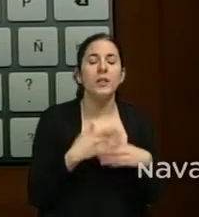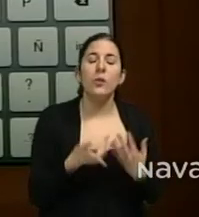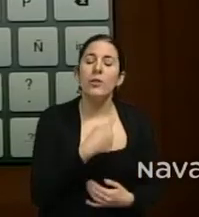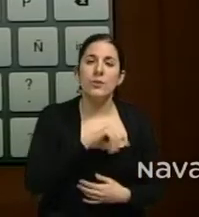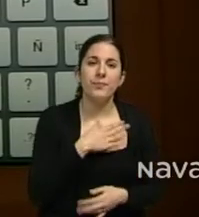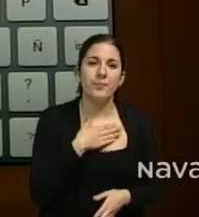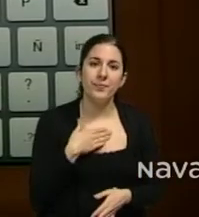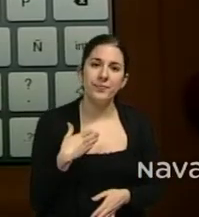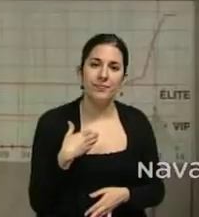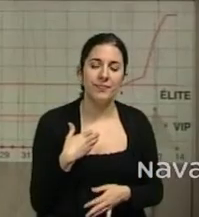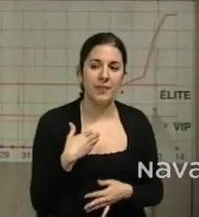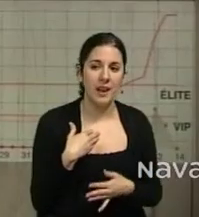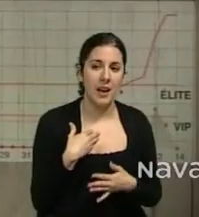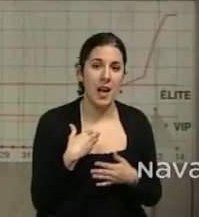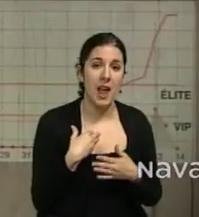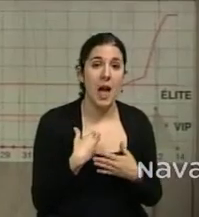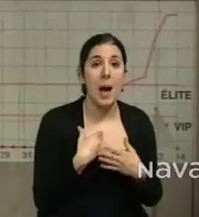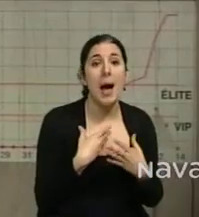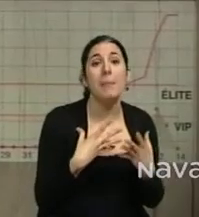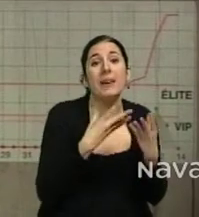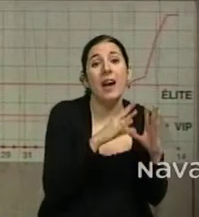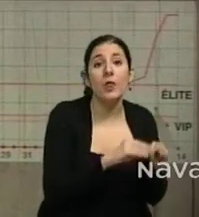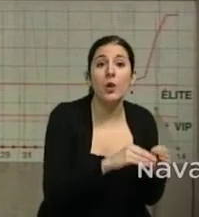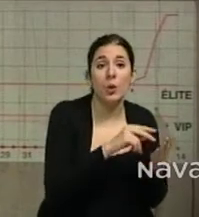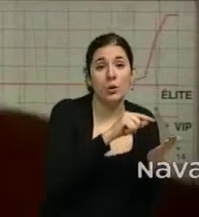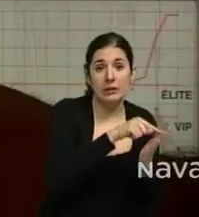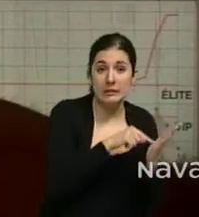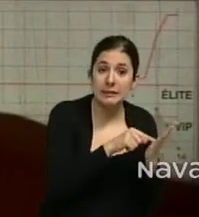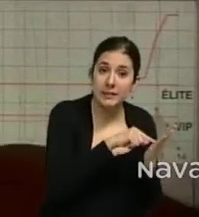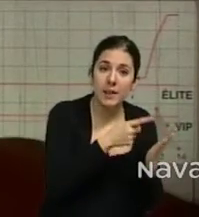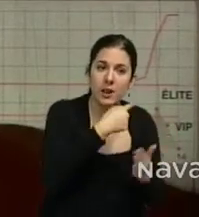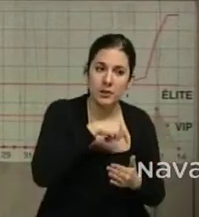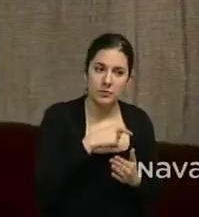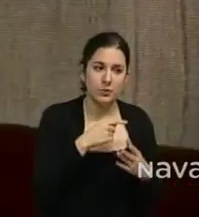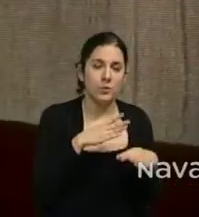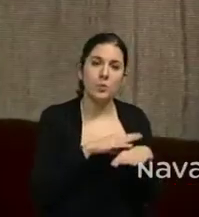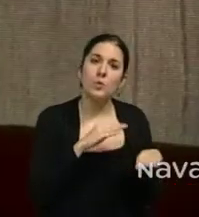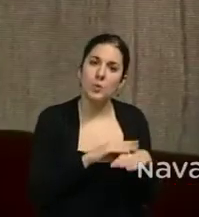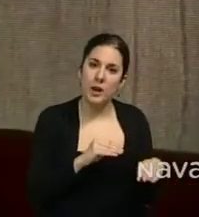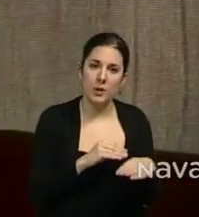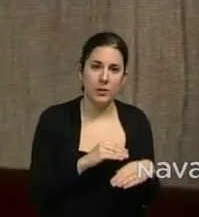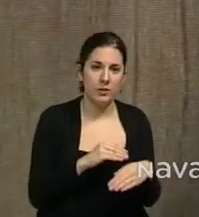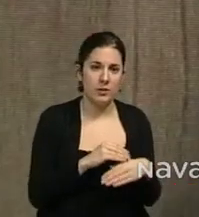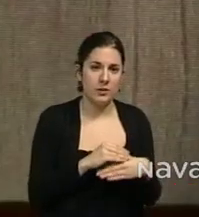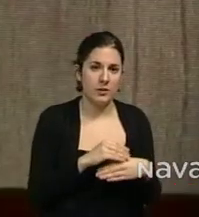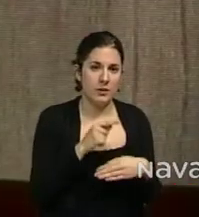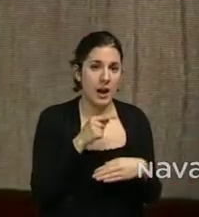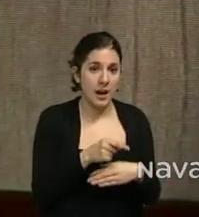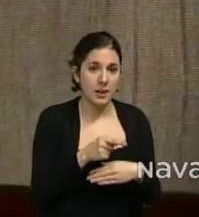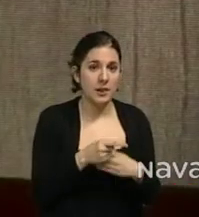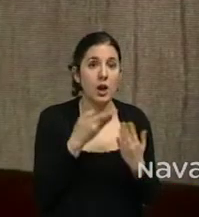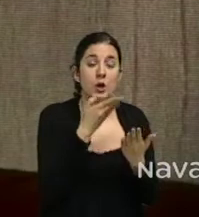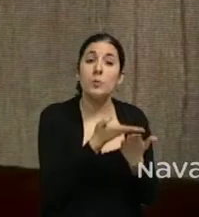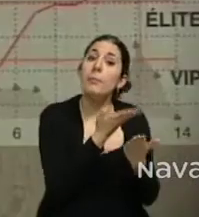cliente. Entonces la aplicación lo que nos permite es generarnos en un principio un usuario. Entonces en ese usuario se va a ir almacenando todos los